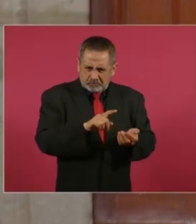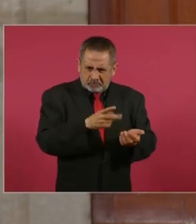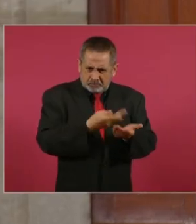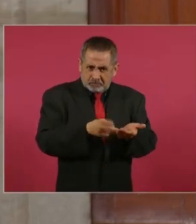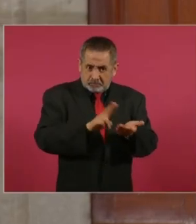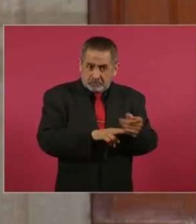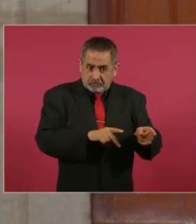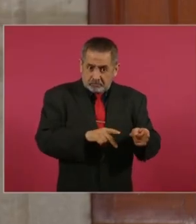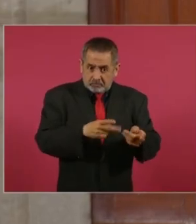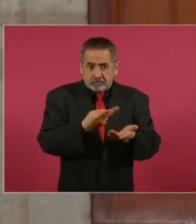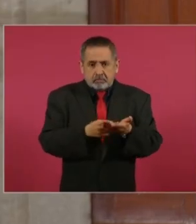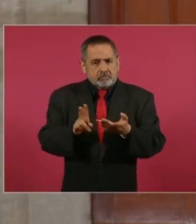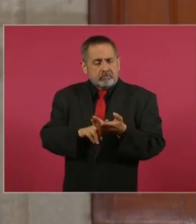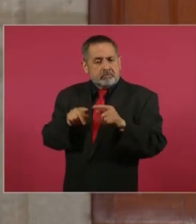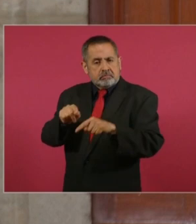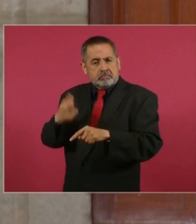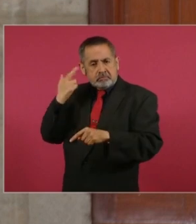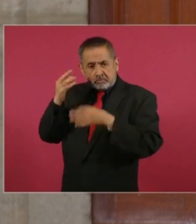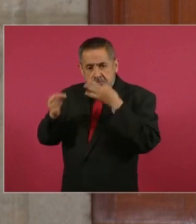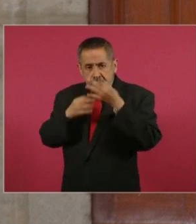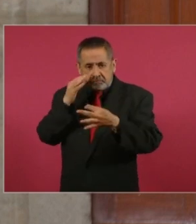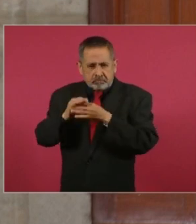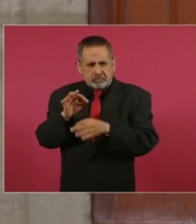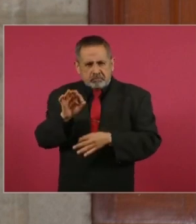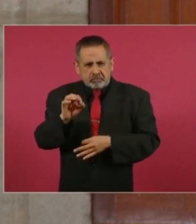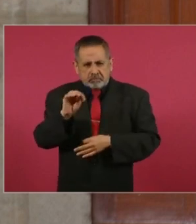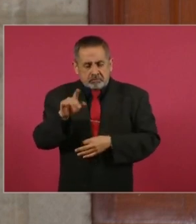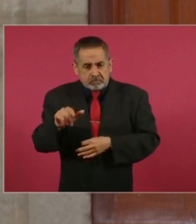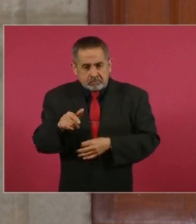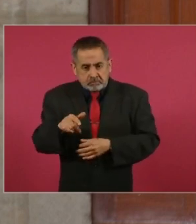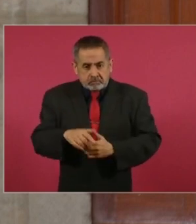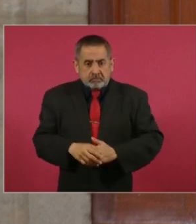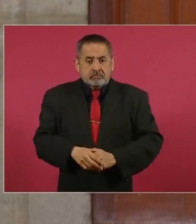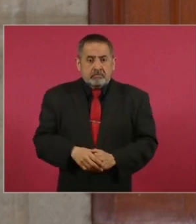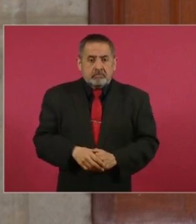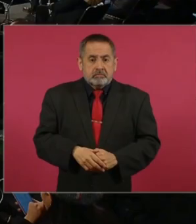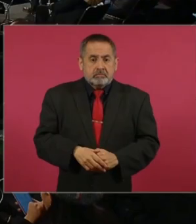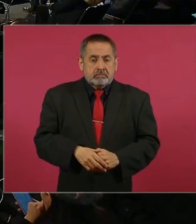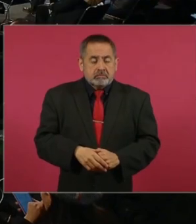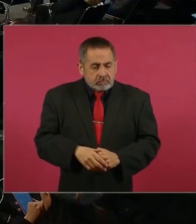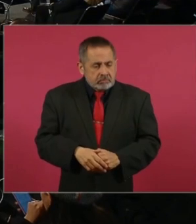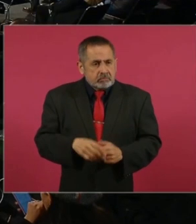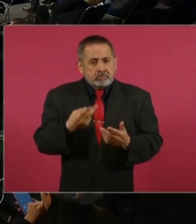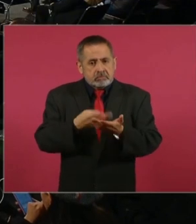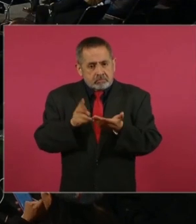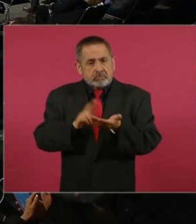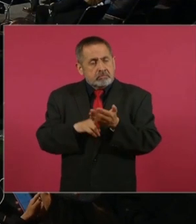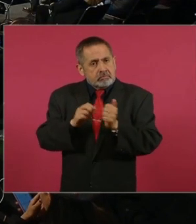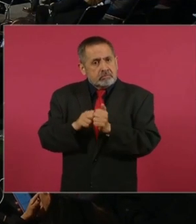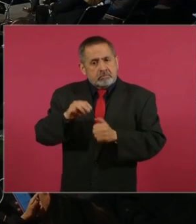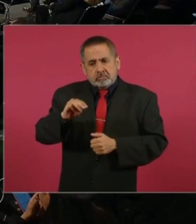tenía el programa de Radio Fórmula también y en Milenio.